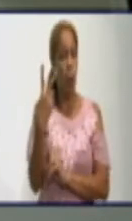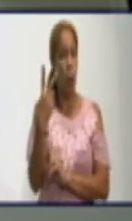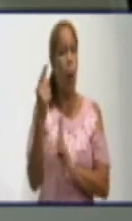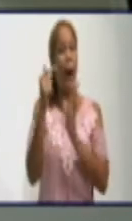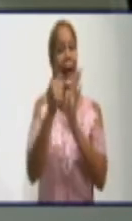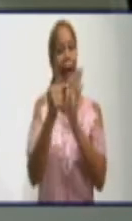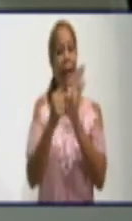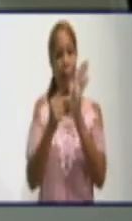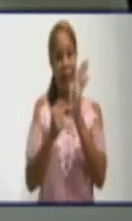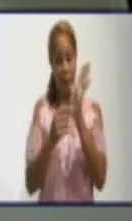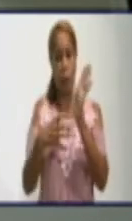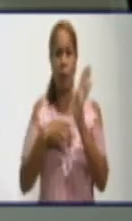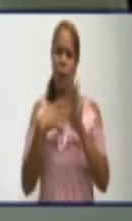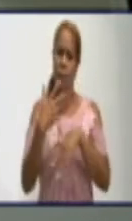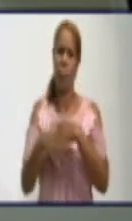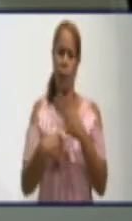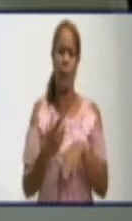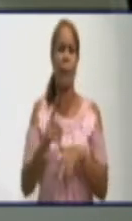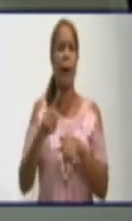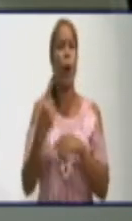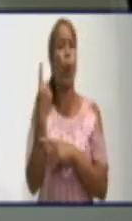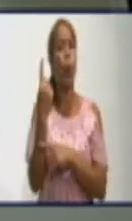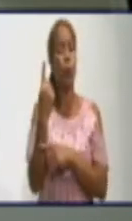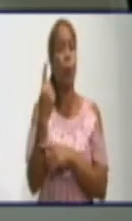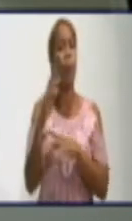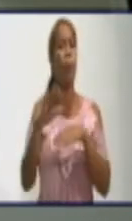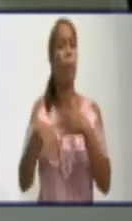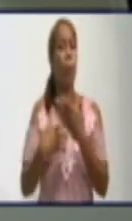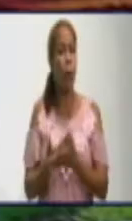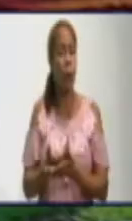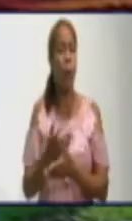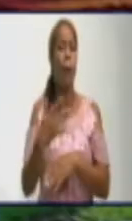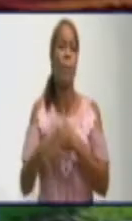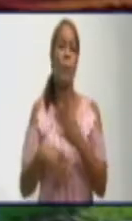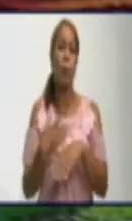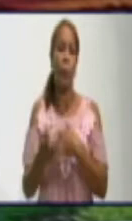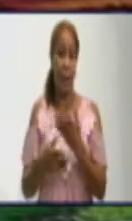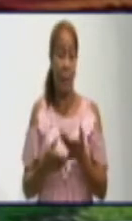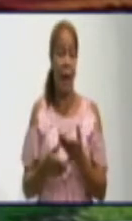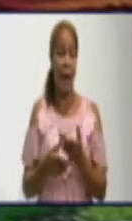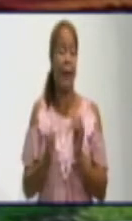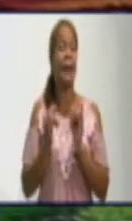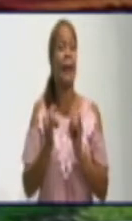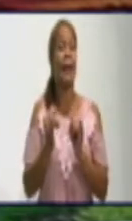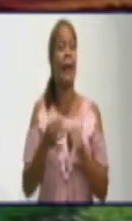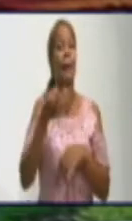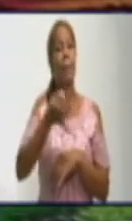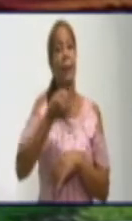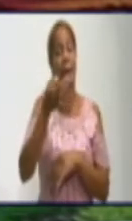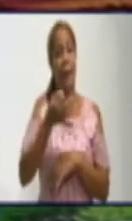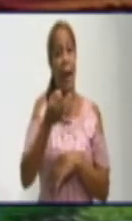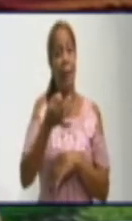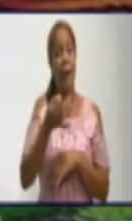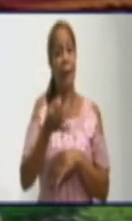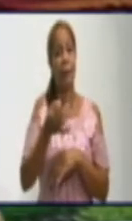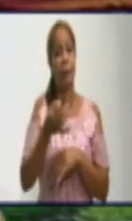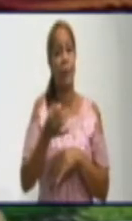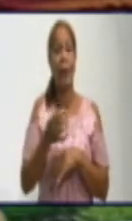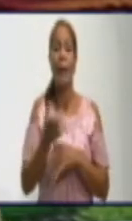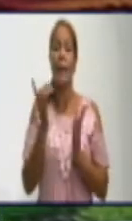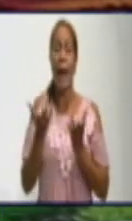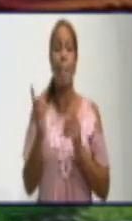del abasto de agua a la población. Uno está dado por un elemento que explicaba Millán, la baja disponibilidad de